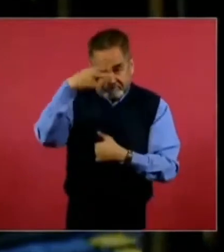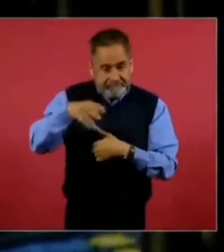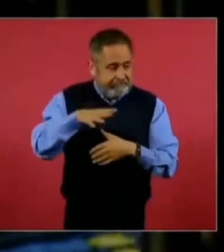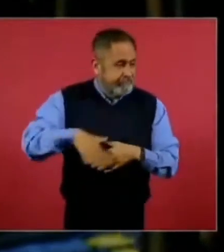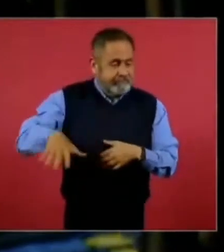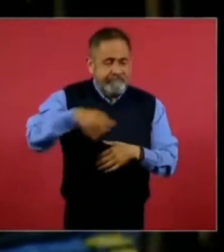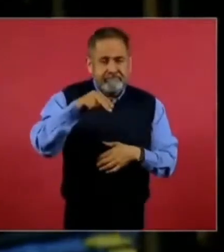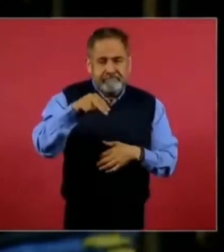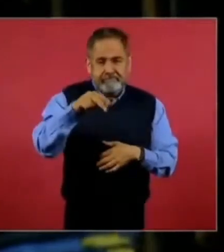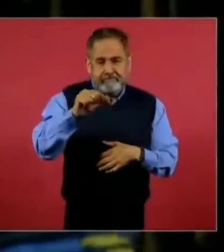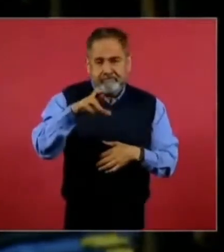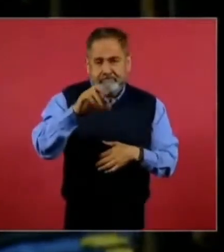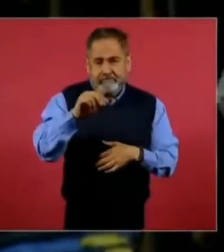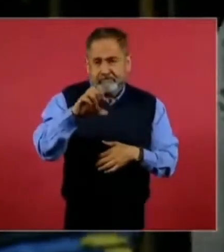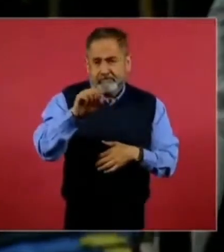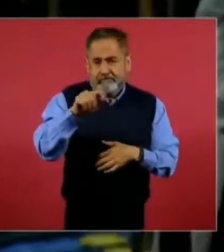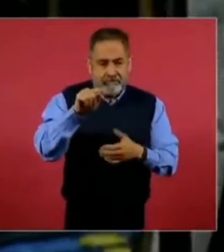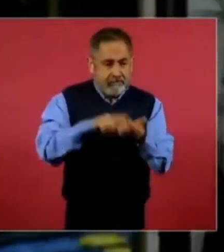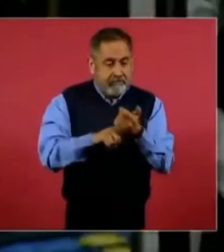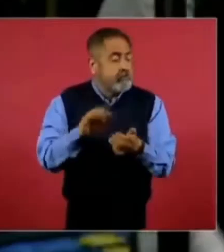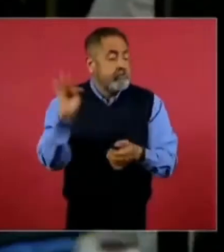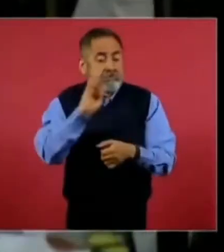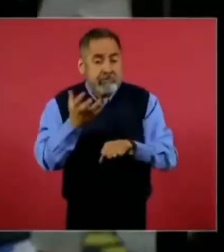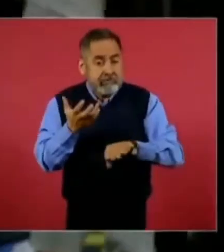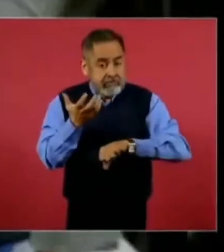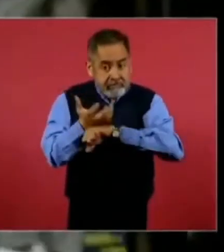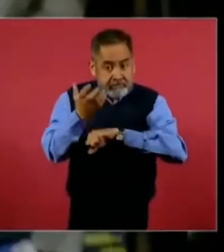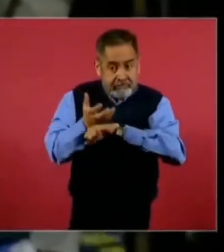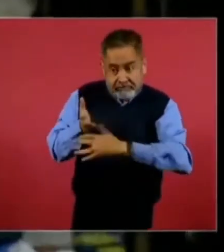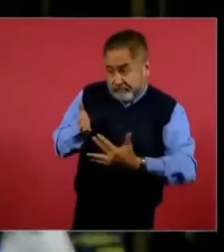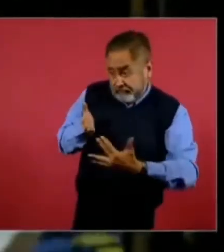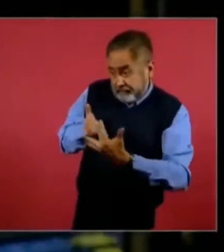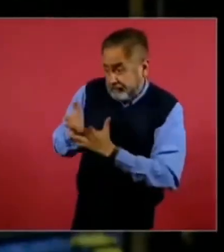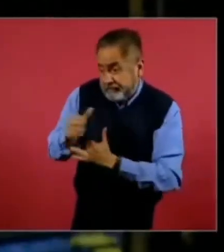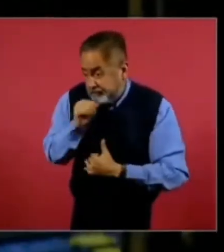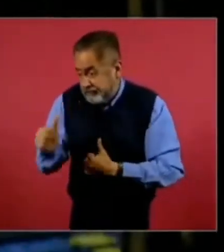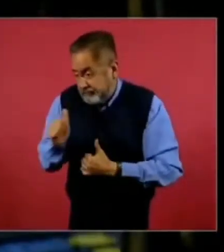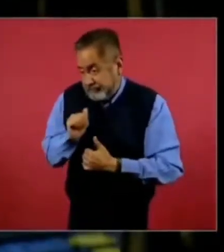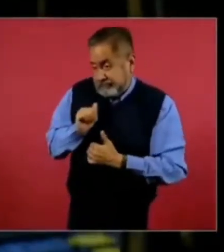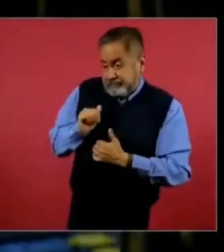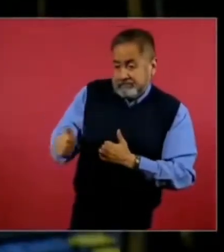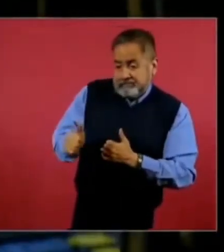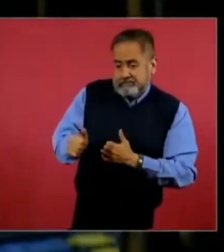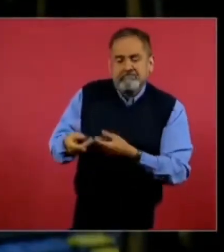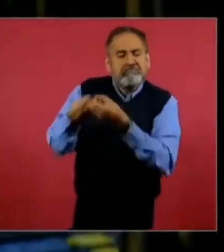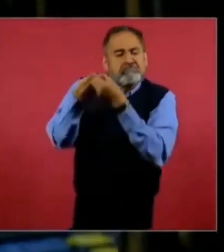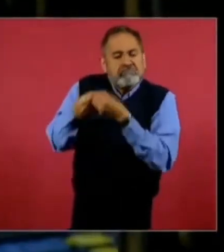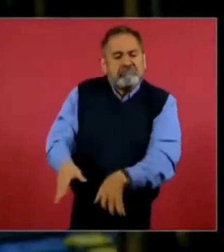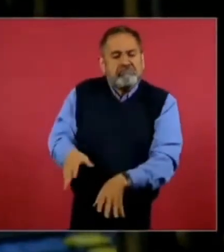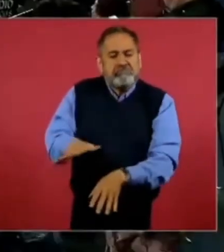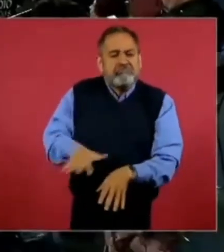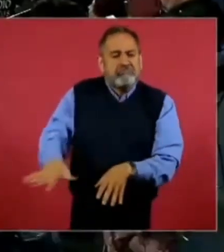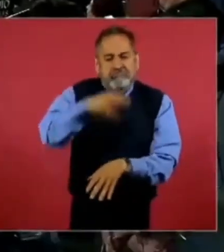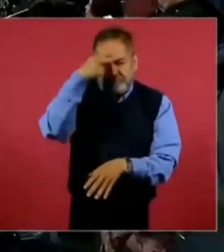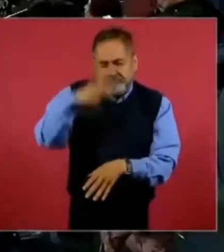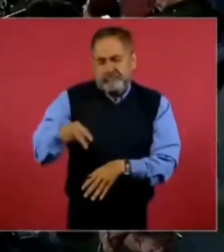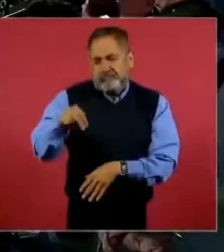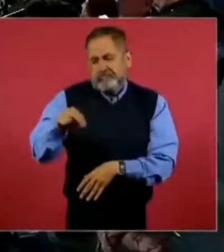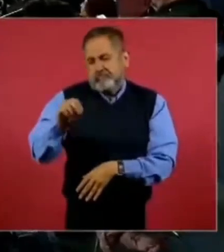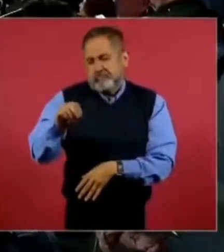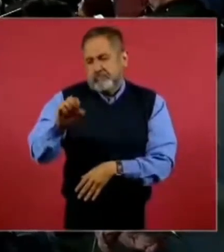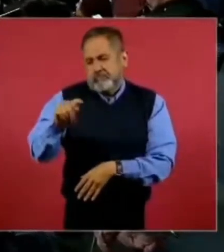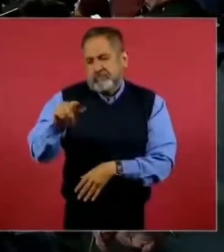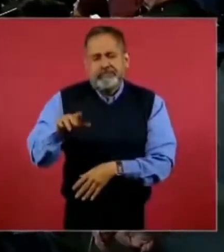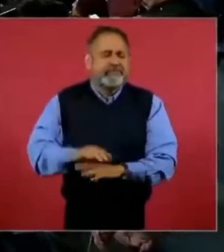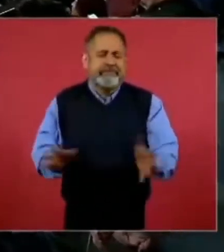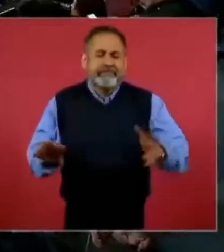si ellos no participan en el combate contra el narcotráfico, presidente. Eso lo dice… Bueno, ya